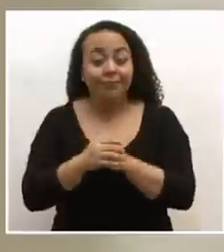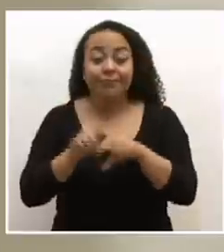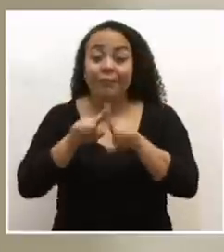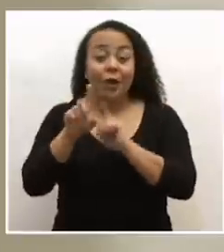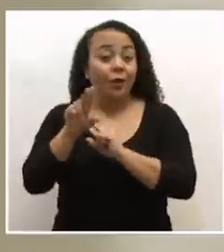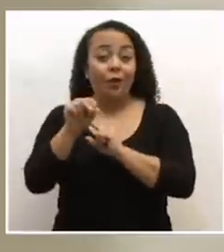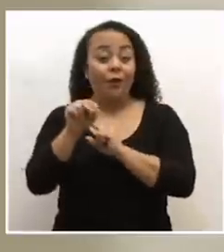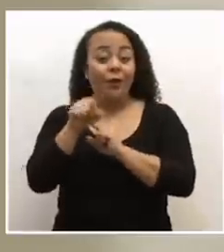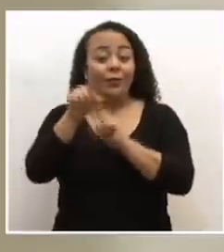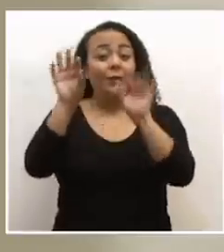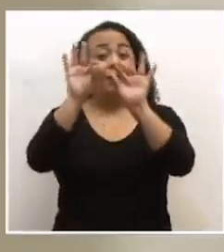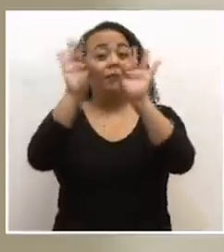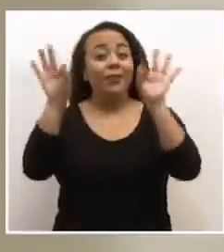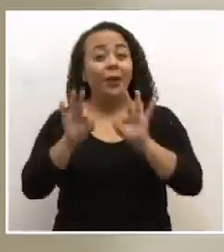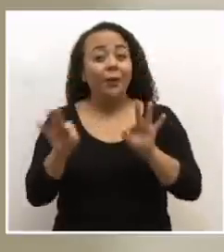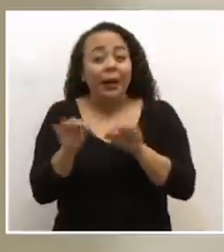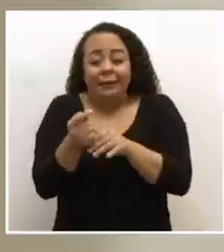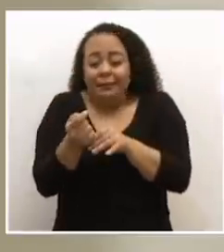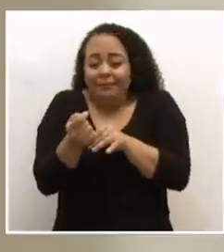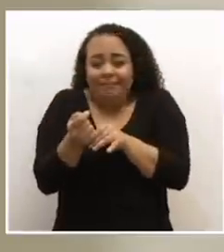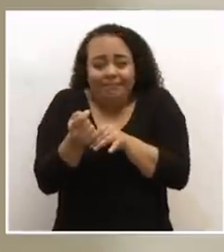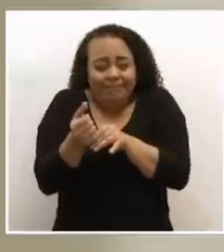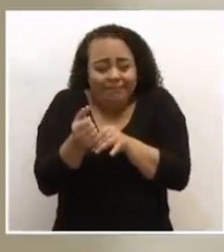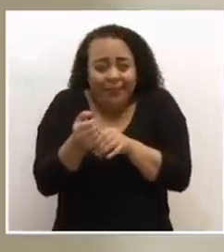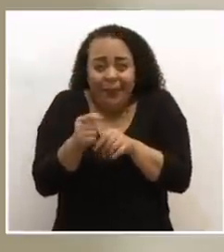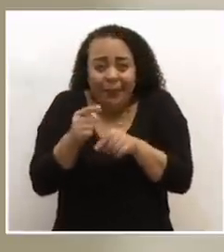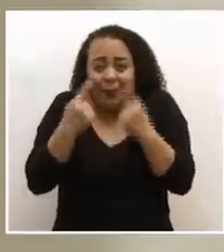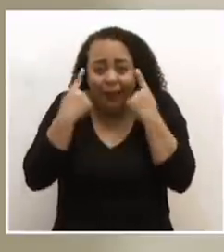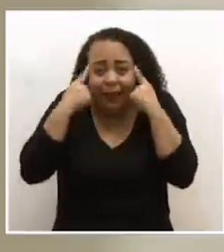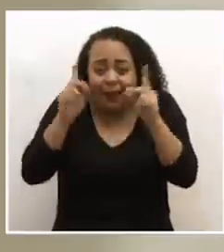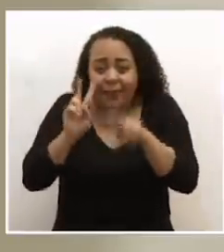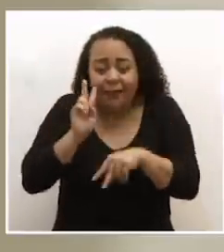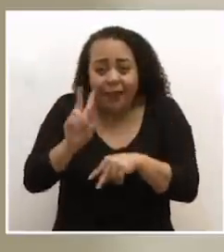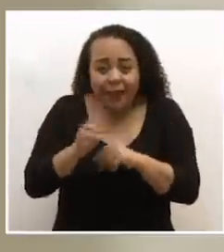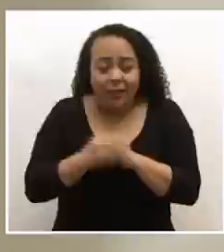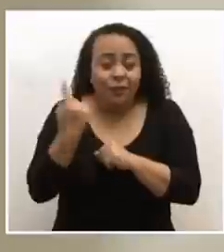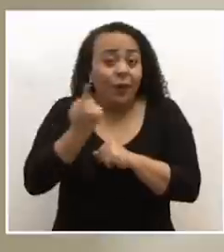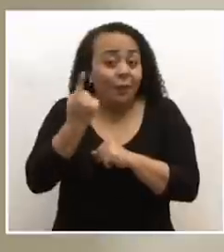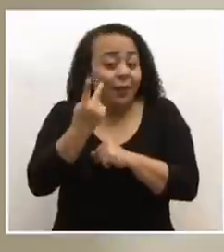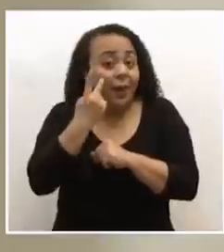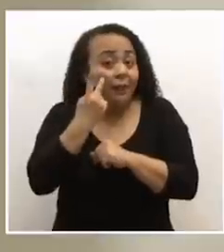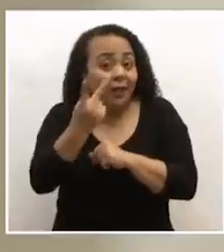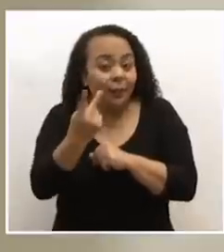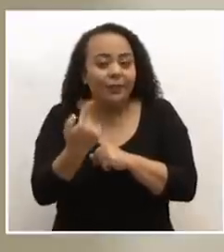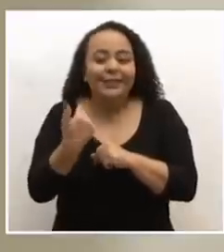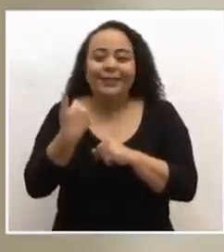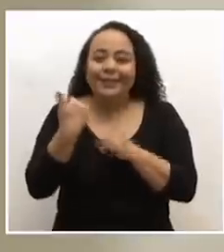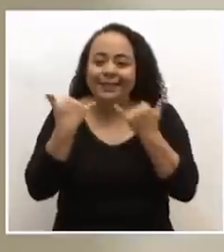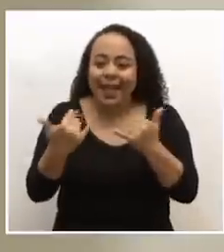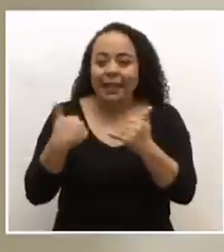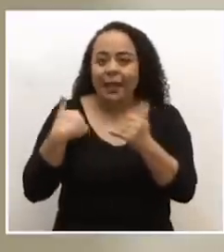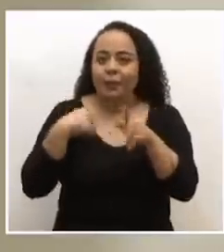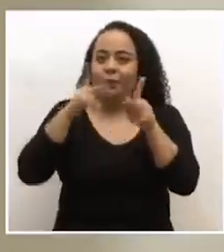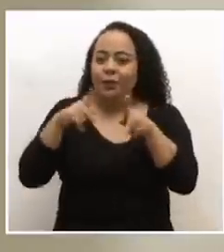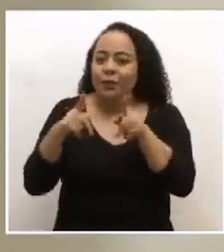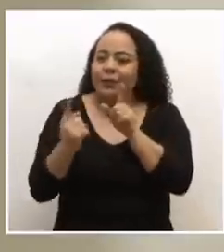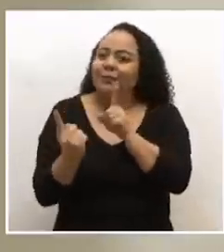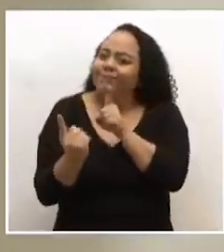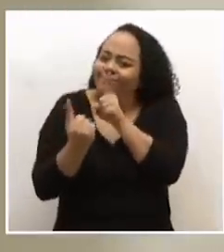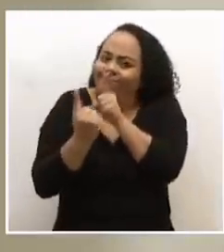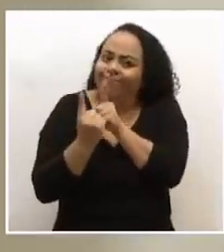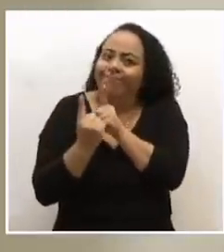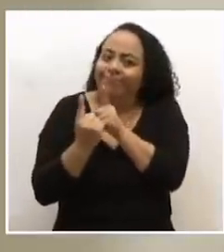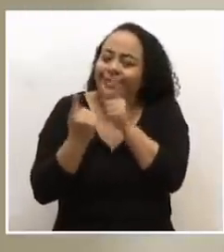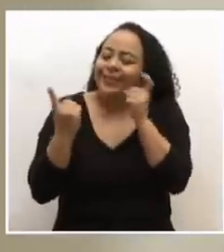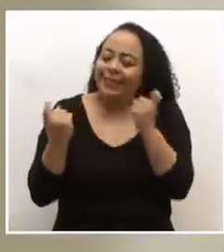no, una figura microscópica que no la podemos ver, solamente la vemos justamente cuando ya tenemos personas cercanas que se han